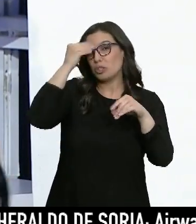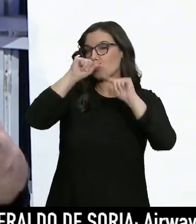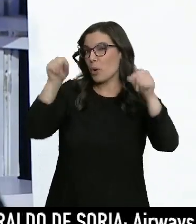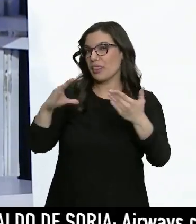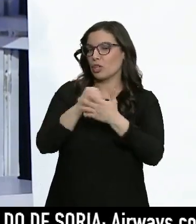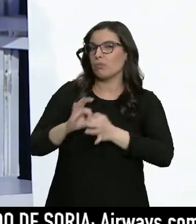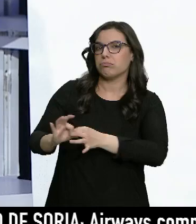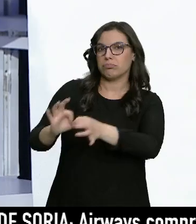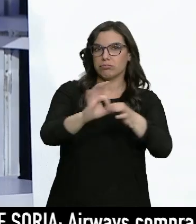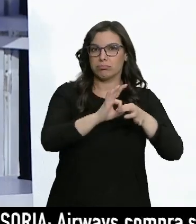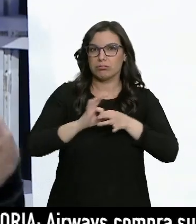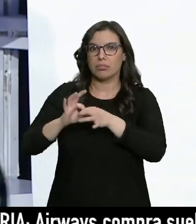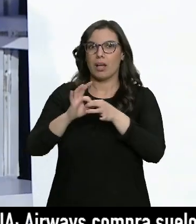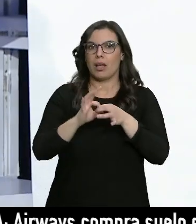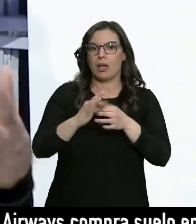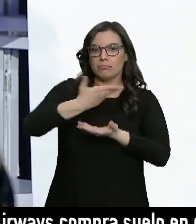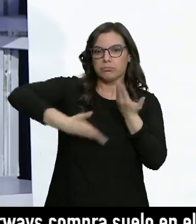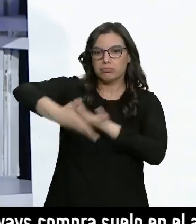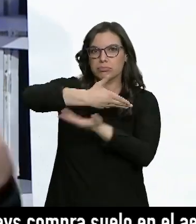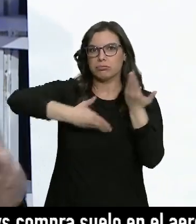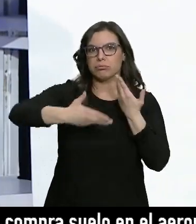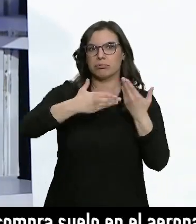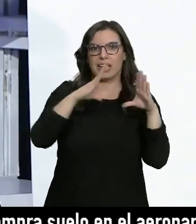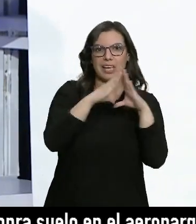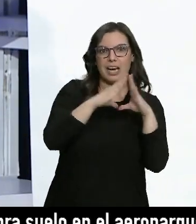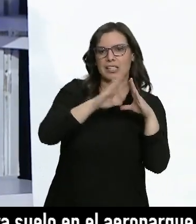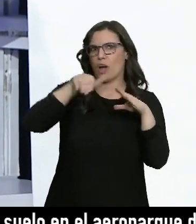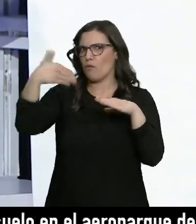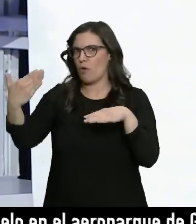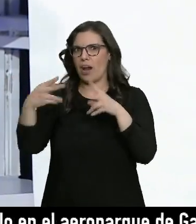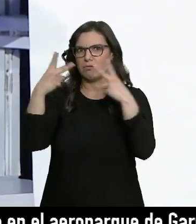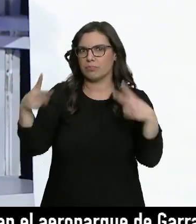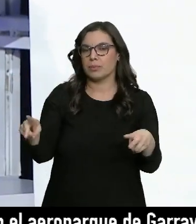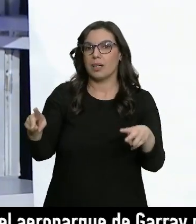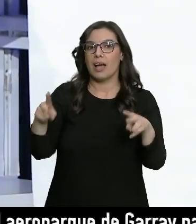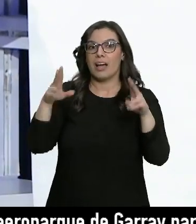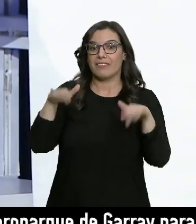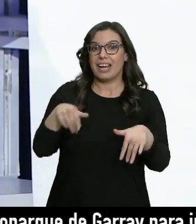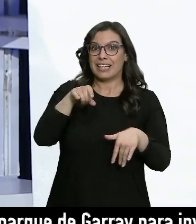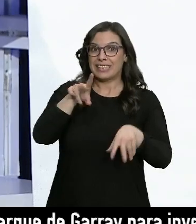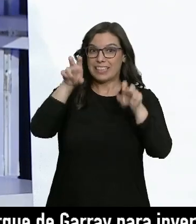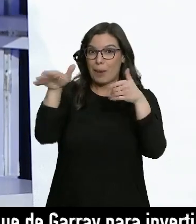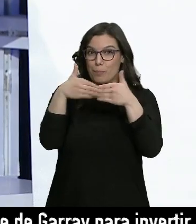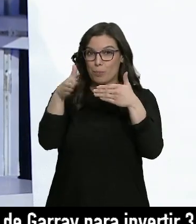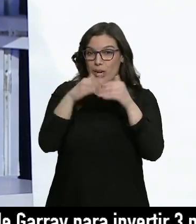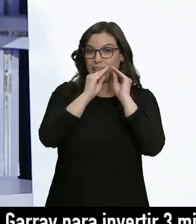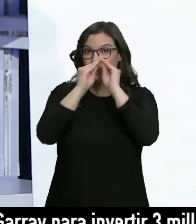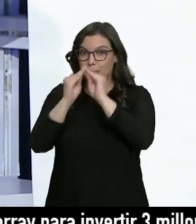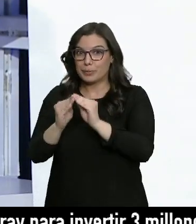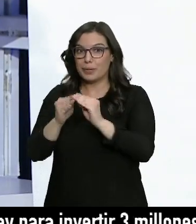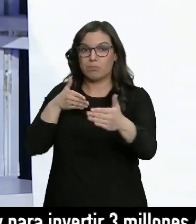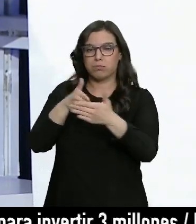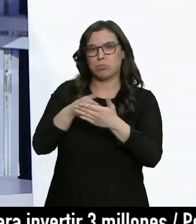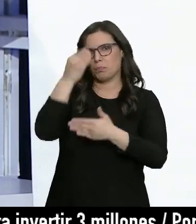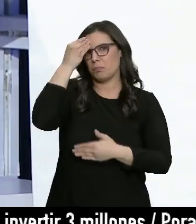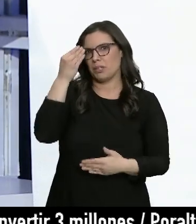provincia muchas fuerzas diversas de miembros de la iglesia y no miembros de la iglesia el que esta cuestión de las puertas fuera un